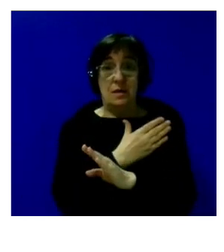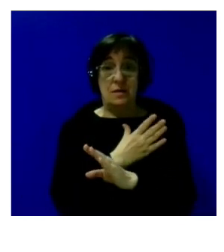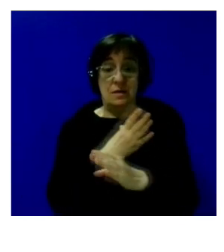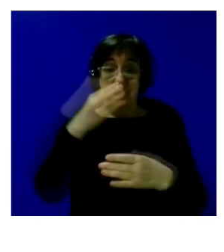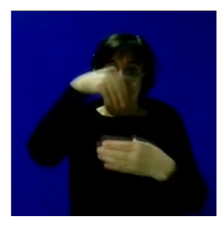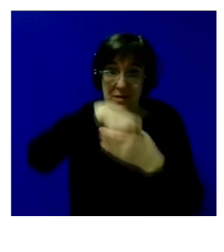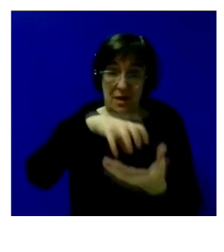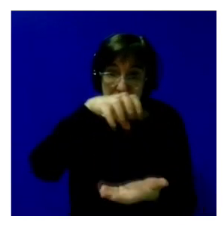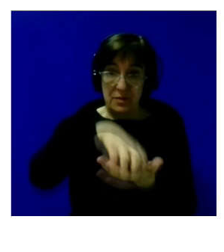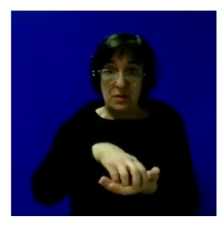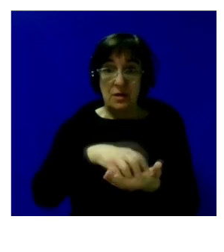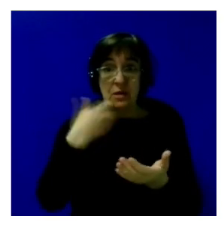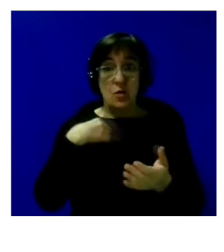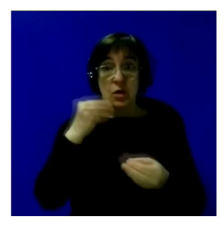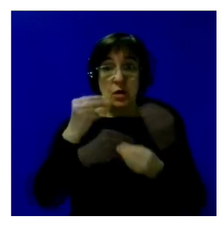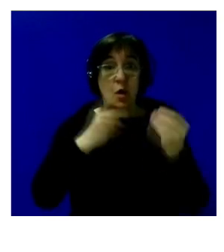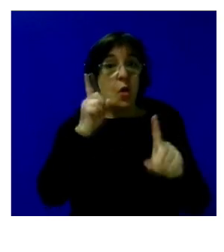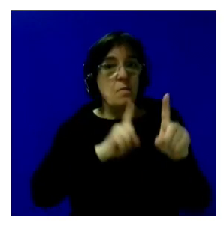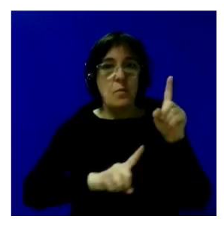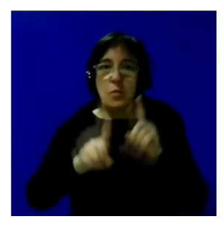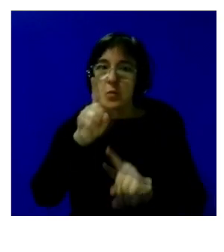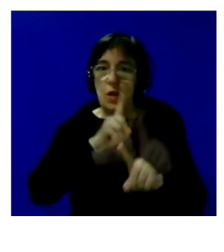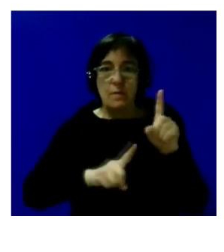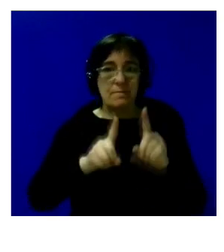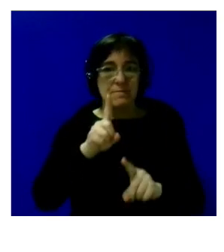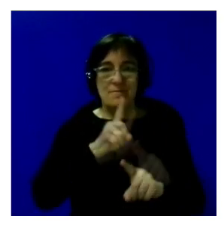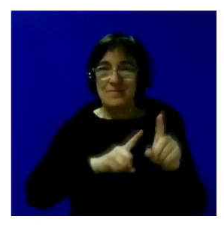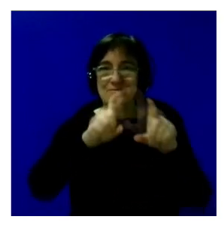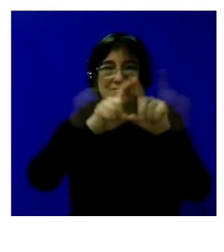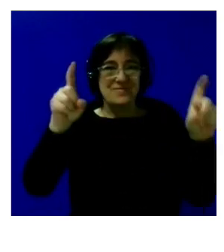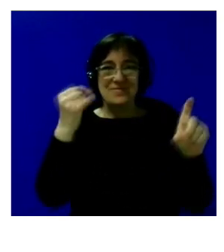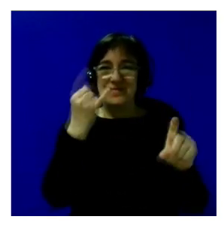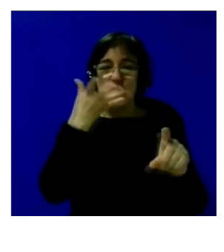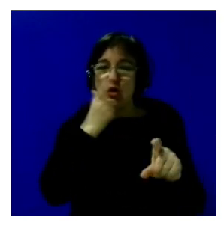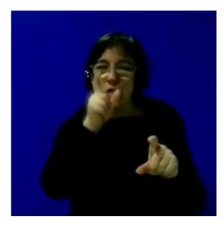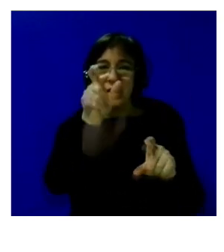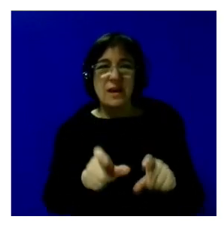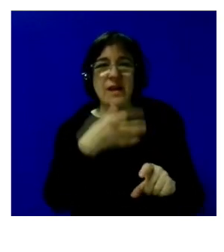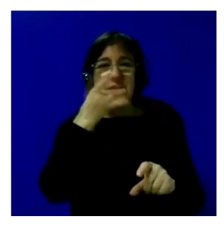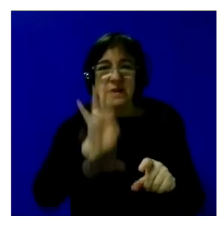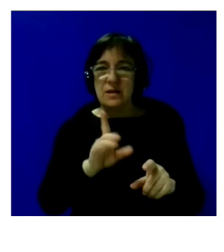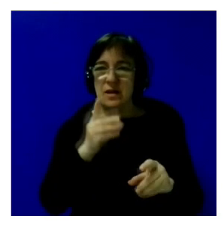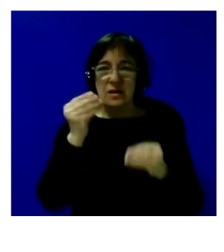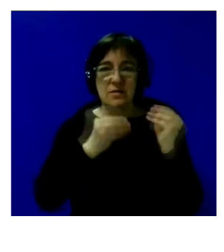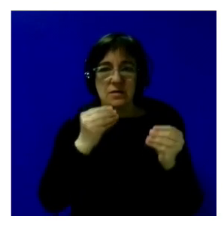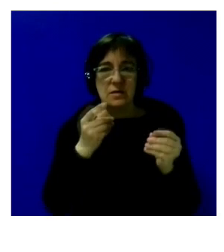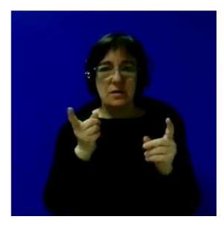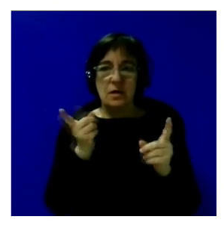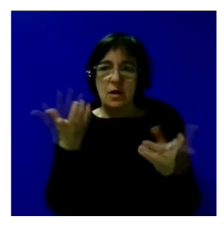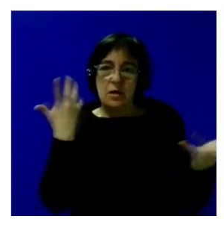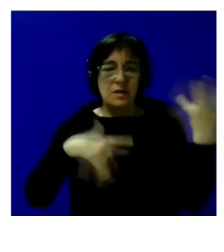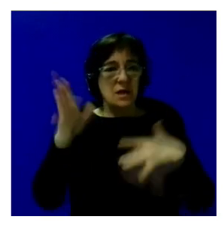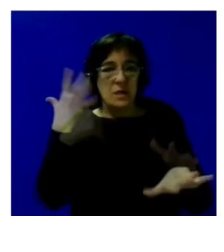y cuando llegó fue de verdad un problema el empleador no conocía la situación de Sergio entonces él tenía que disimular continuamente